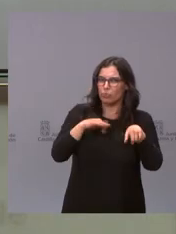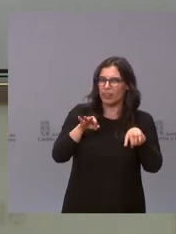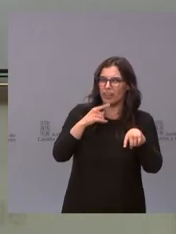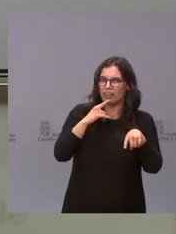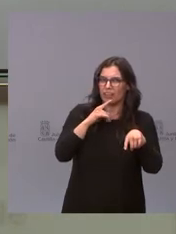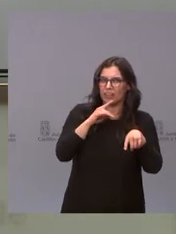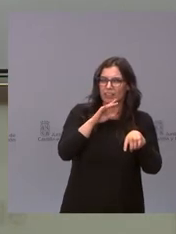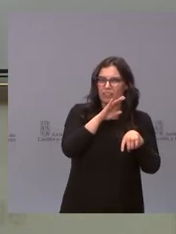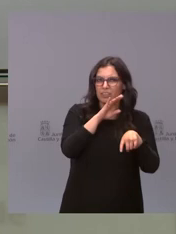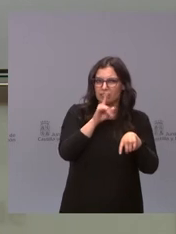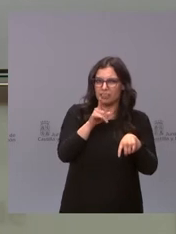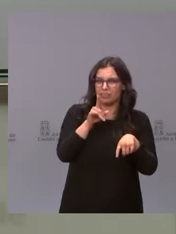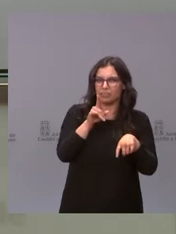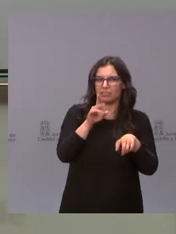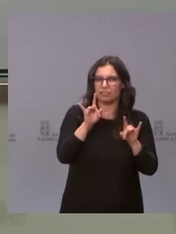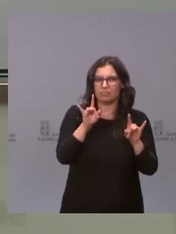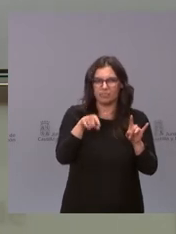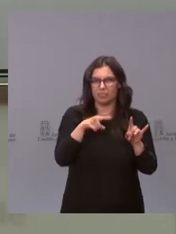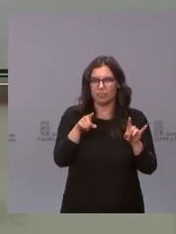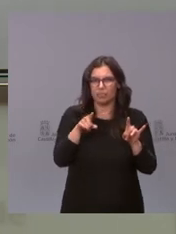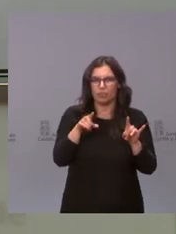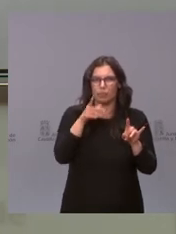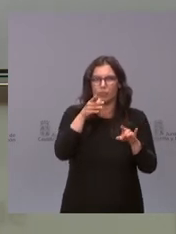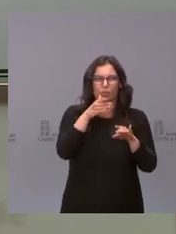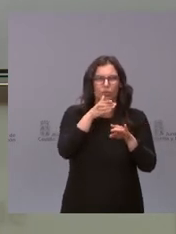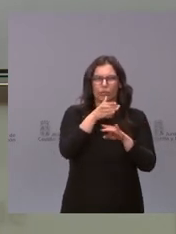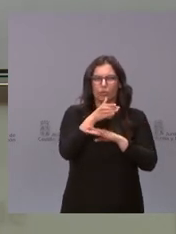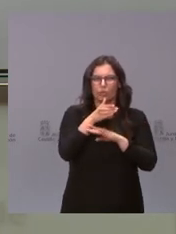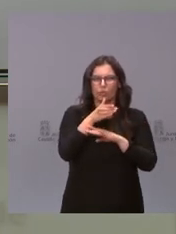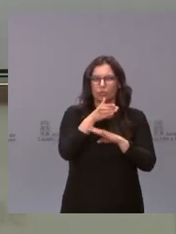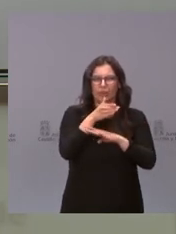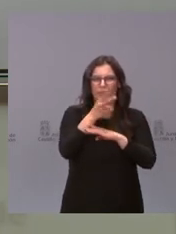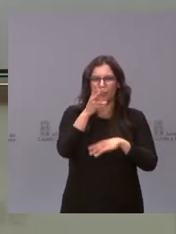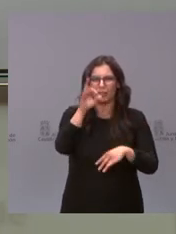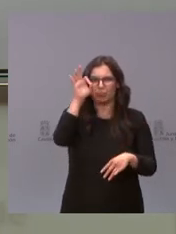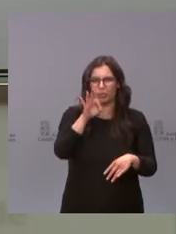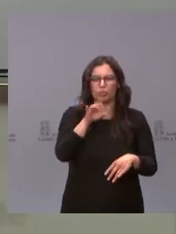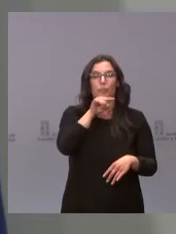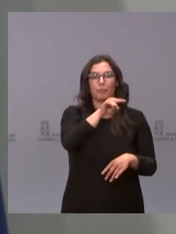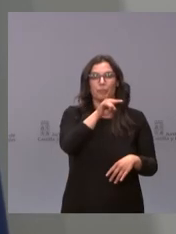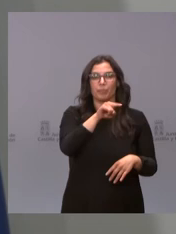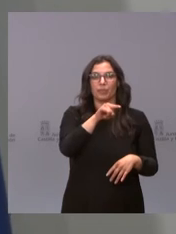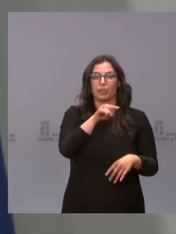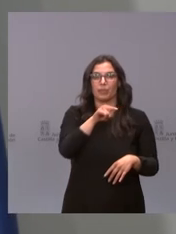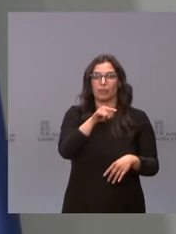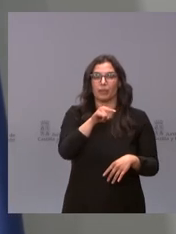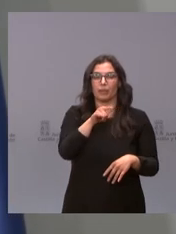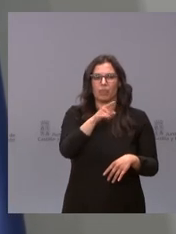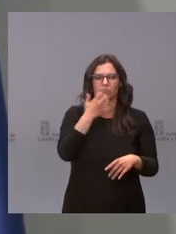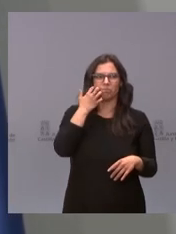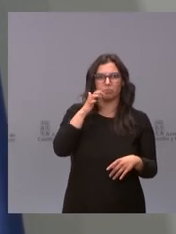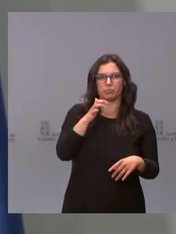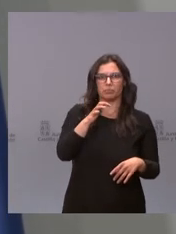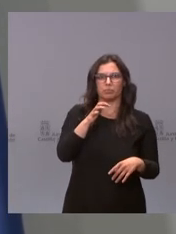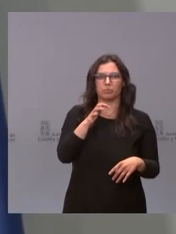bueno de resistencia de un 20% me parece es una provincia en que ha habido una relación un poquito anómala de